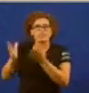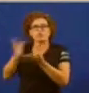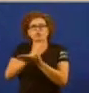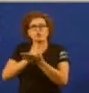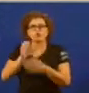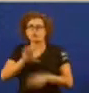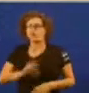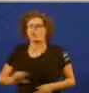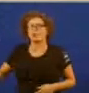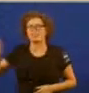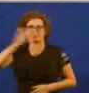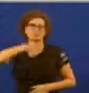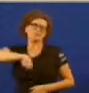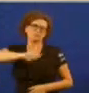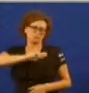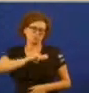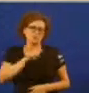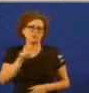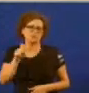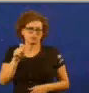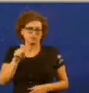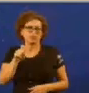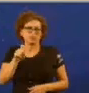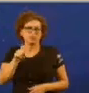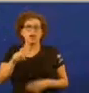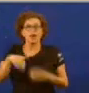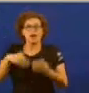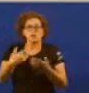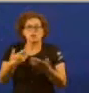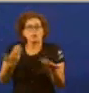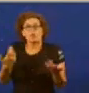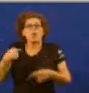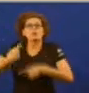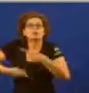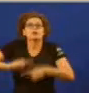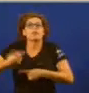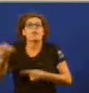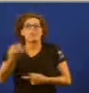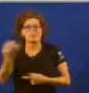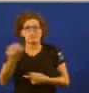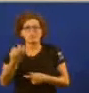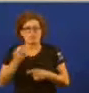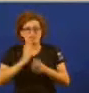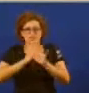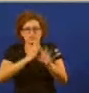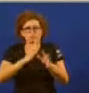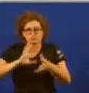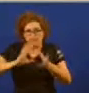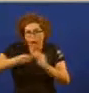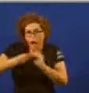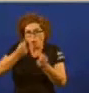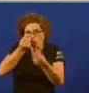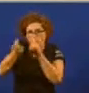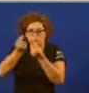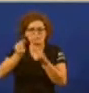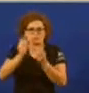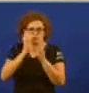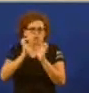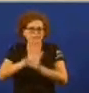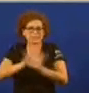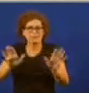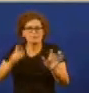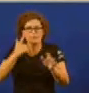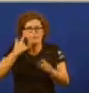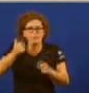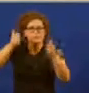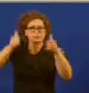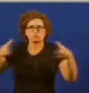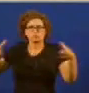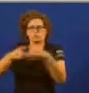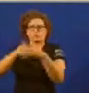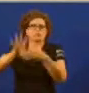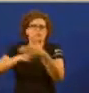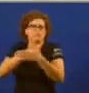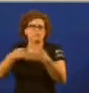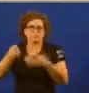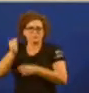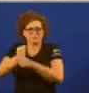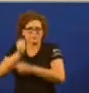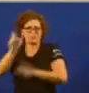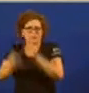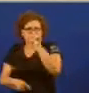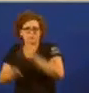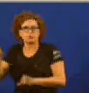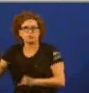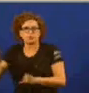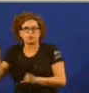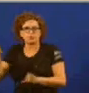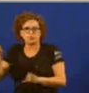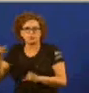dos impostos que pagamos neste país que aprobou as reformas da lei da reforma laboral as leis mordazas as amnistías